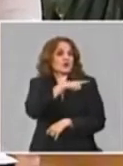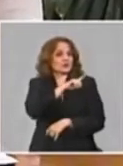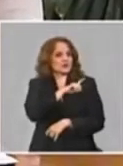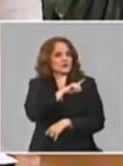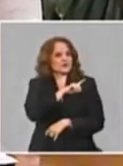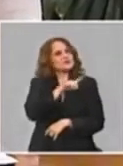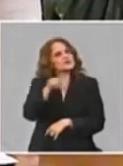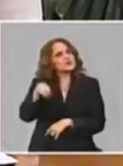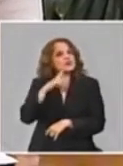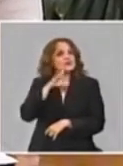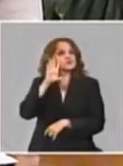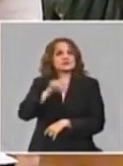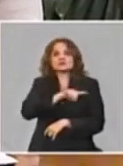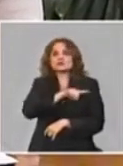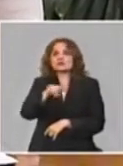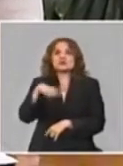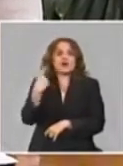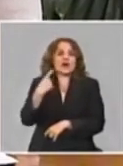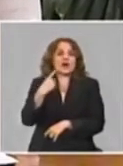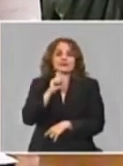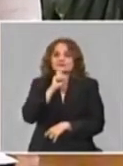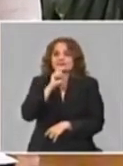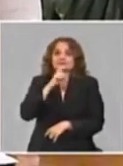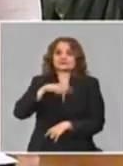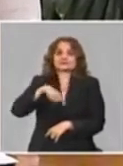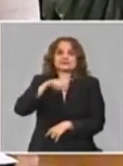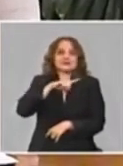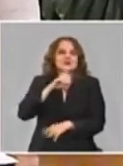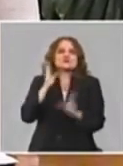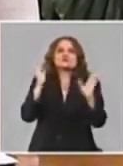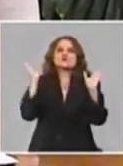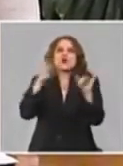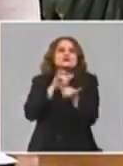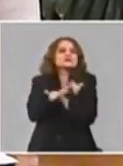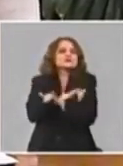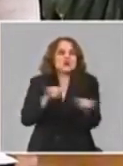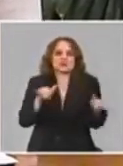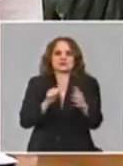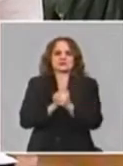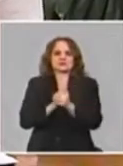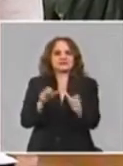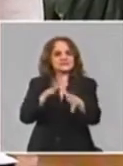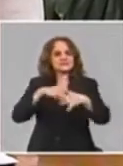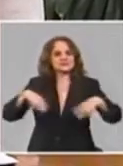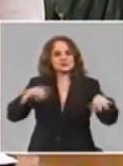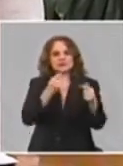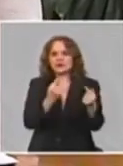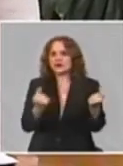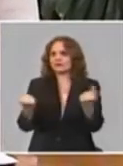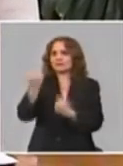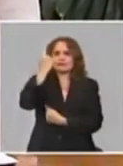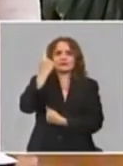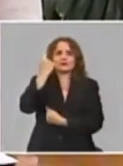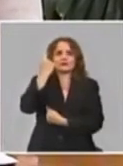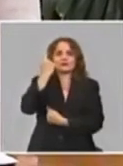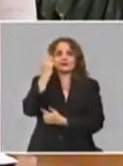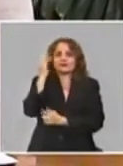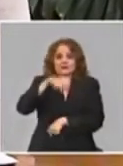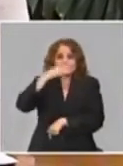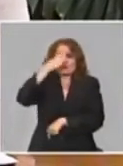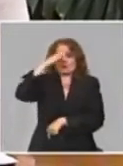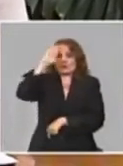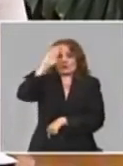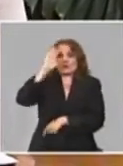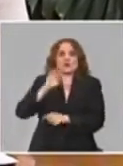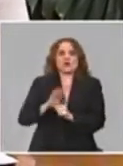era un reto inigualable han sido condiciones únicas los que llevamos muchos años o en salud o